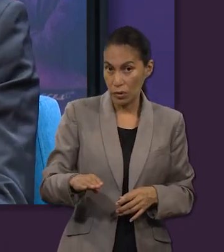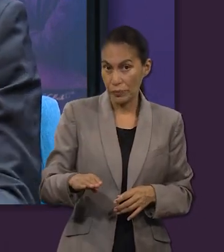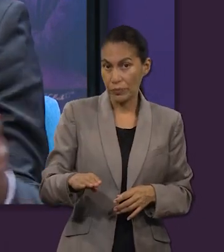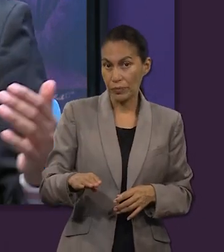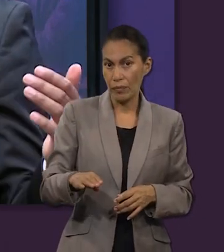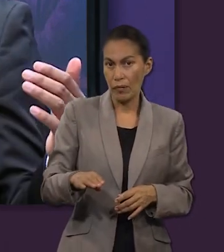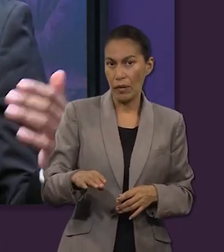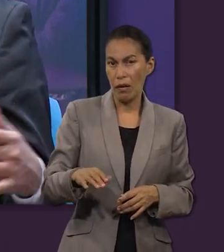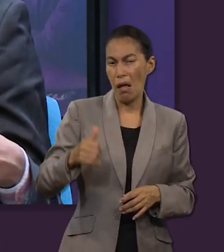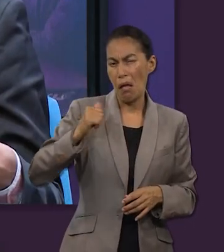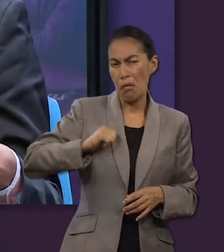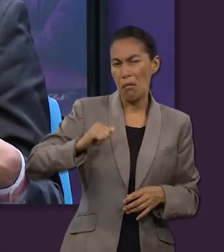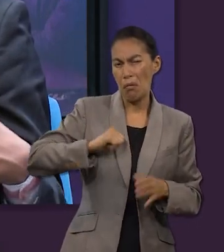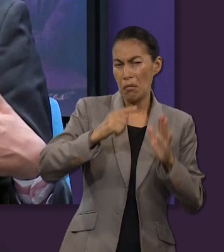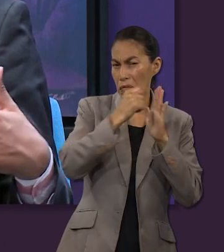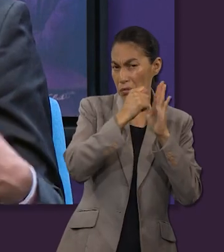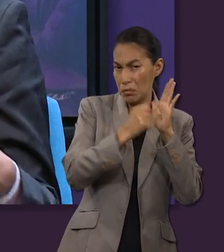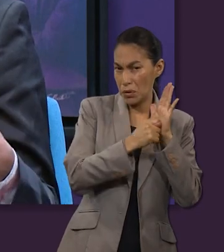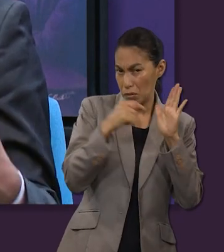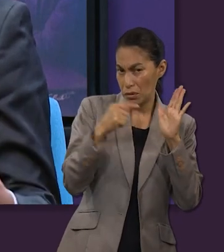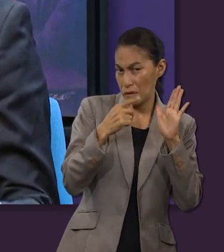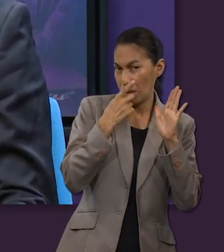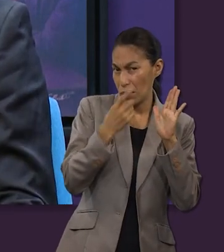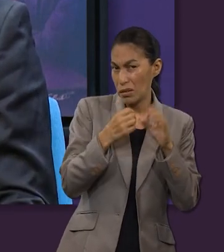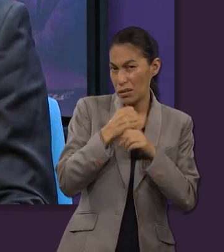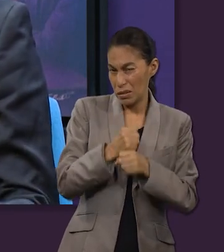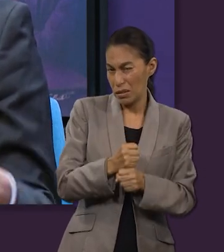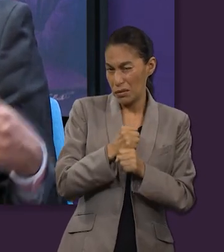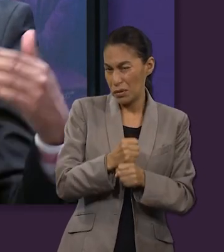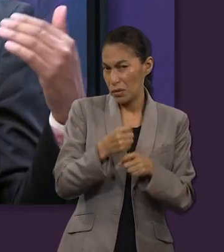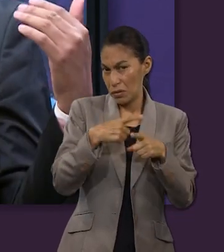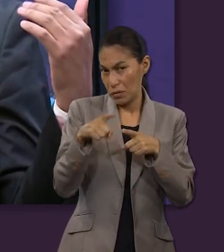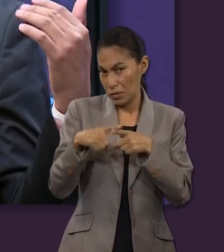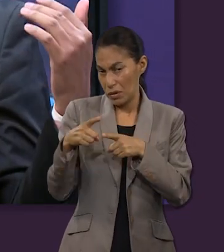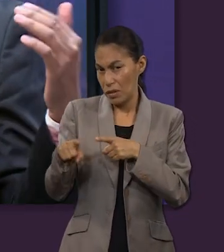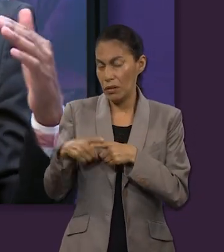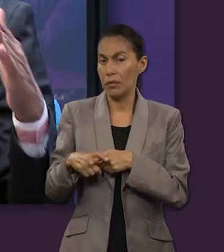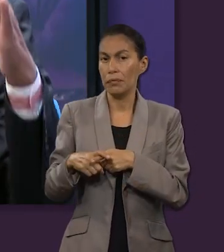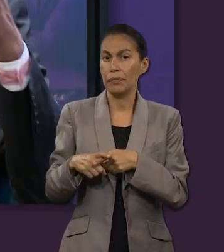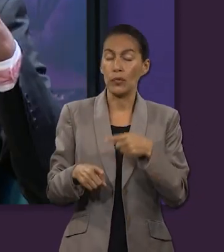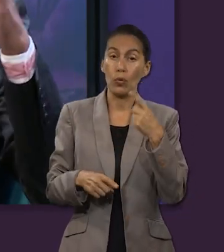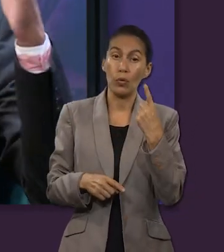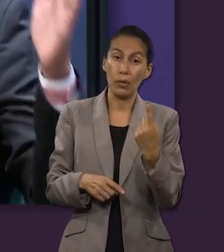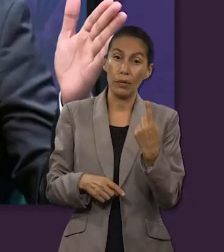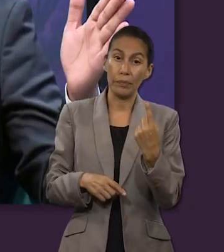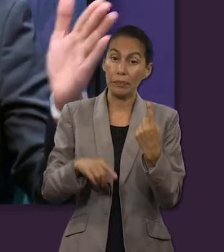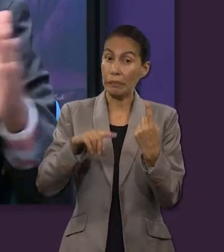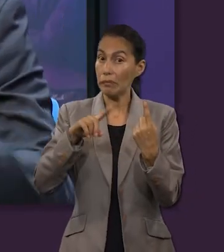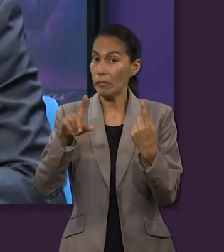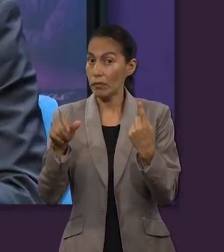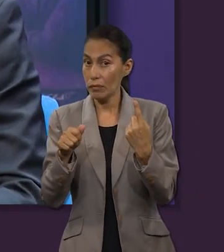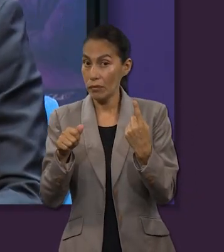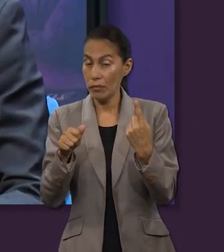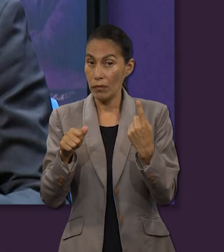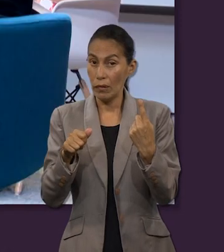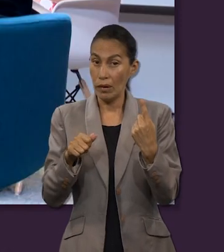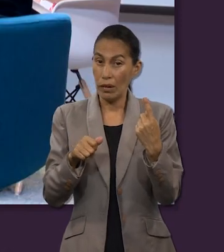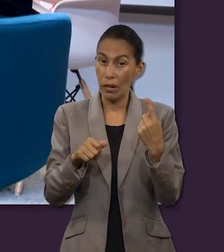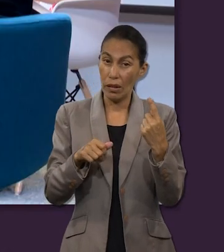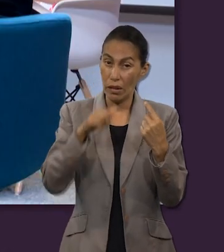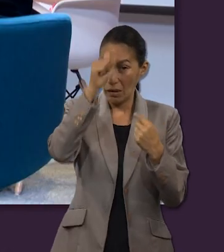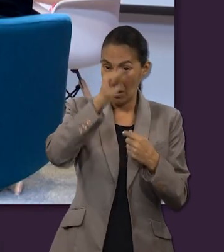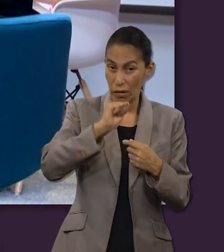Y en el Antiguo Testamento hay muchas menciones de sacrificios. La primera siendo inmediatamente después del pecado.